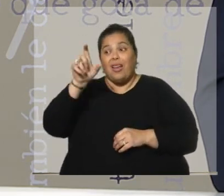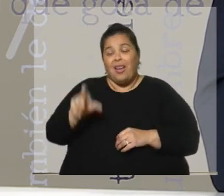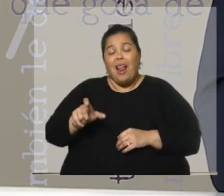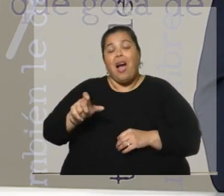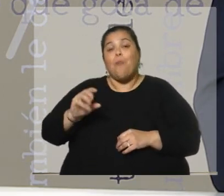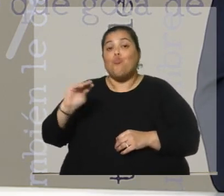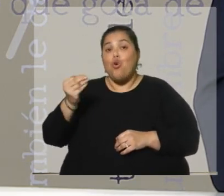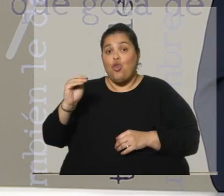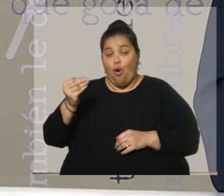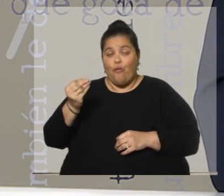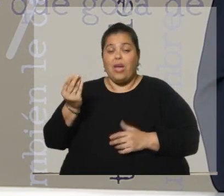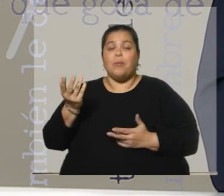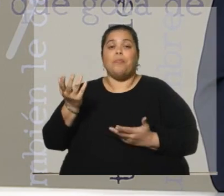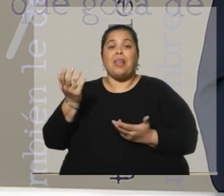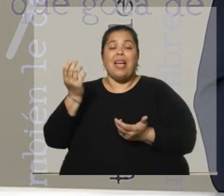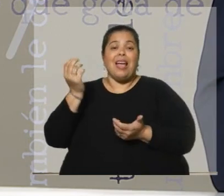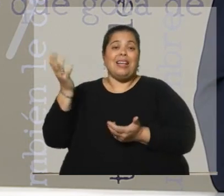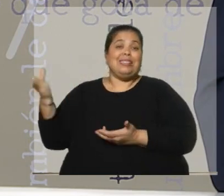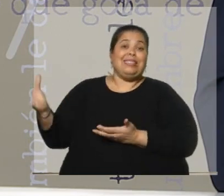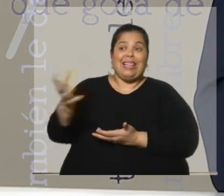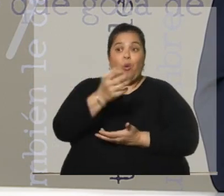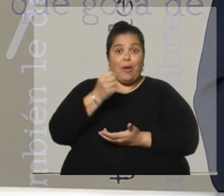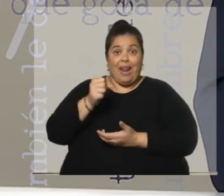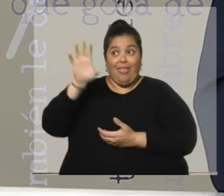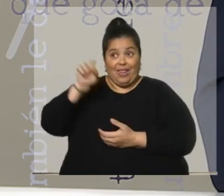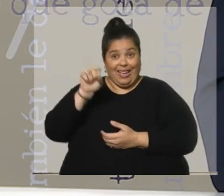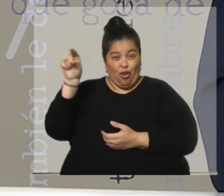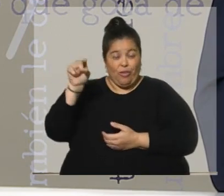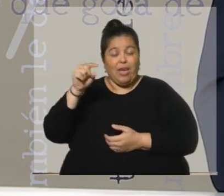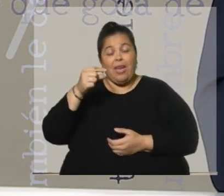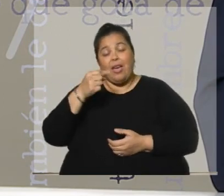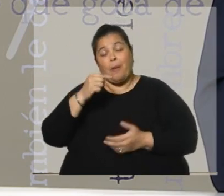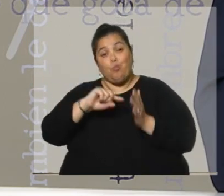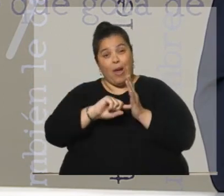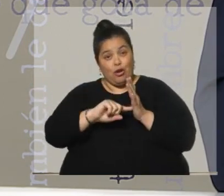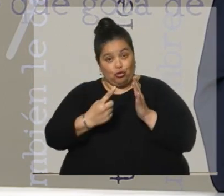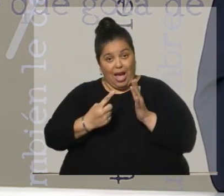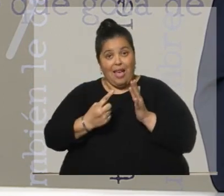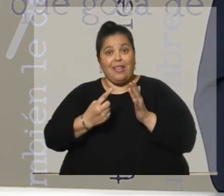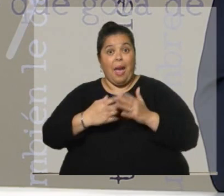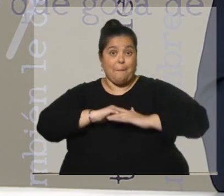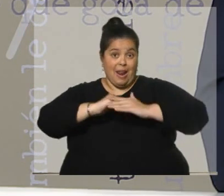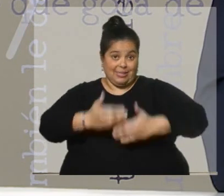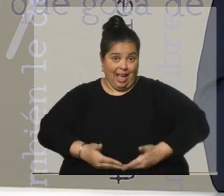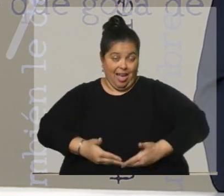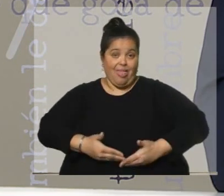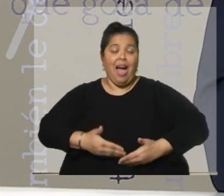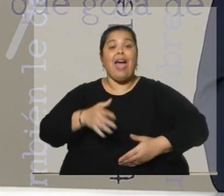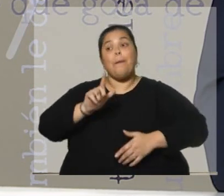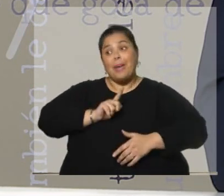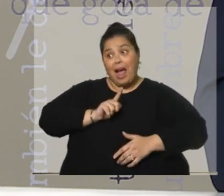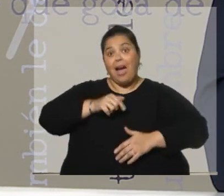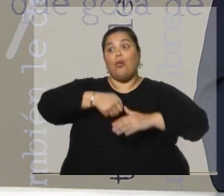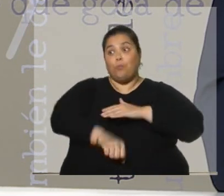secuestrada, en la tarjeta de Buenos Aires, esperaron que tuviera a su hija Macarena y después la asesinaron. Una cosa terrible, de una